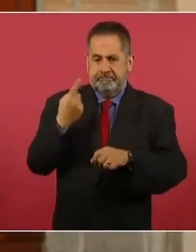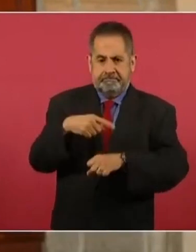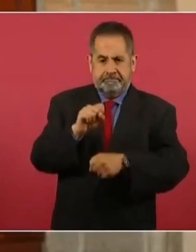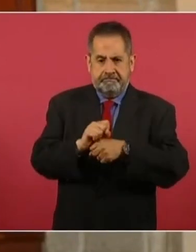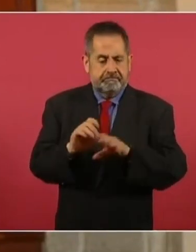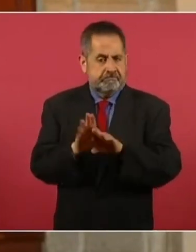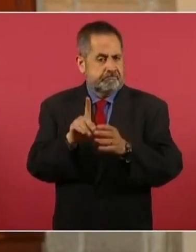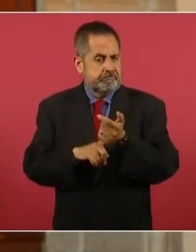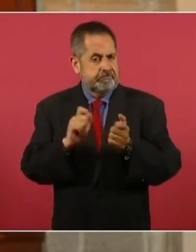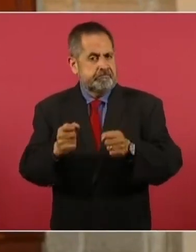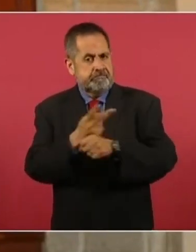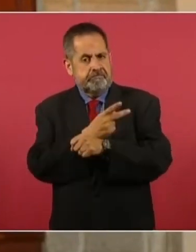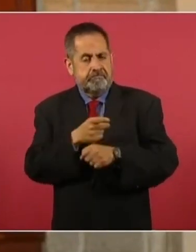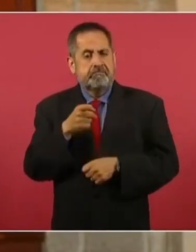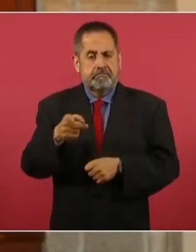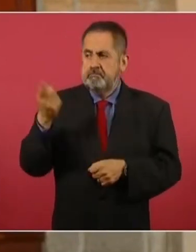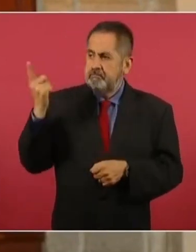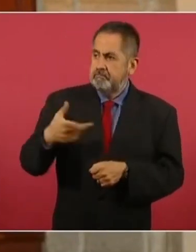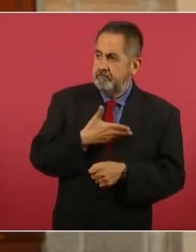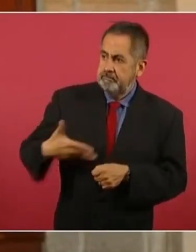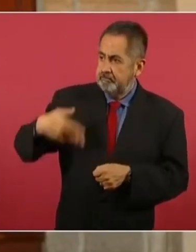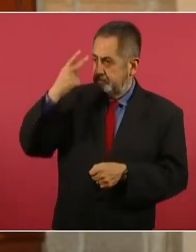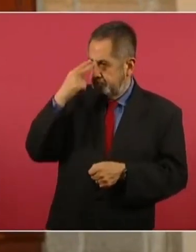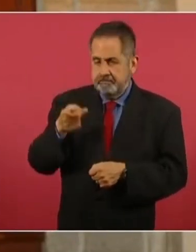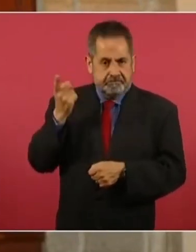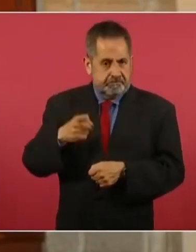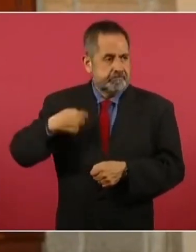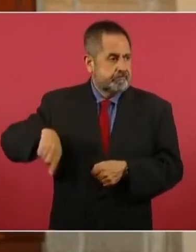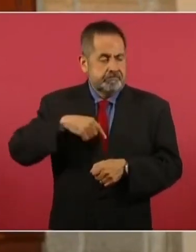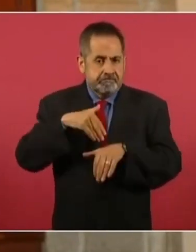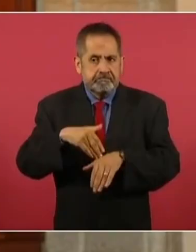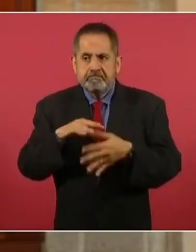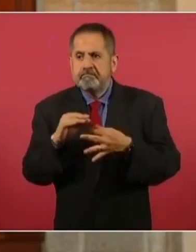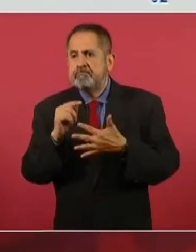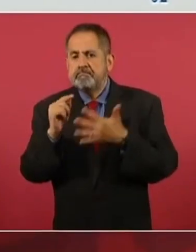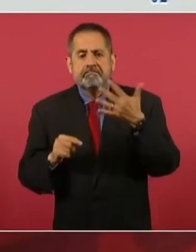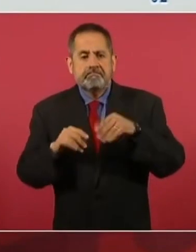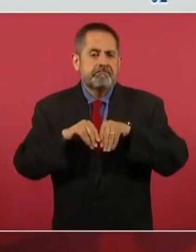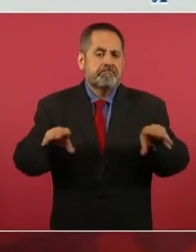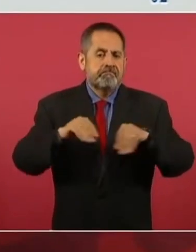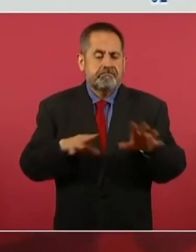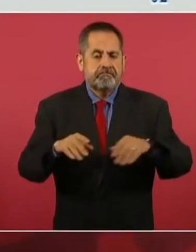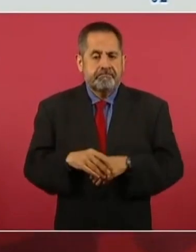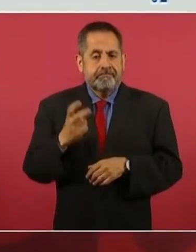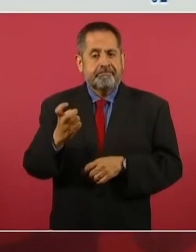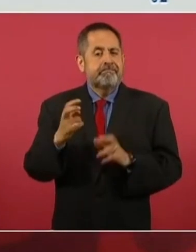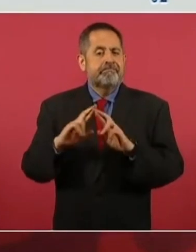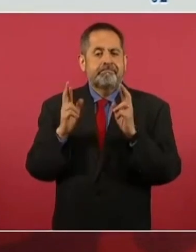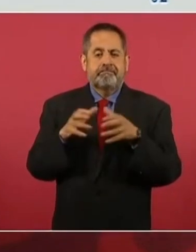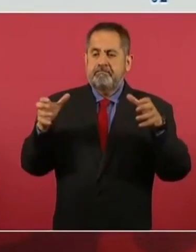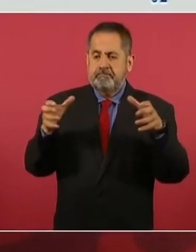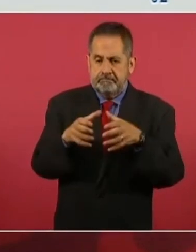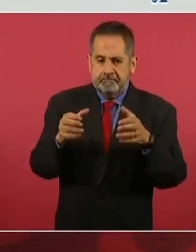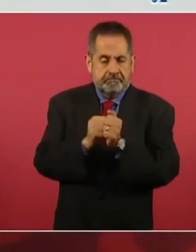que es parte de la instrucción del presidente de la república que generó a partir de la reunión que él